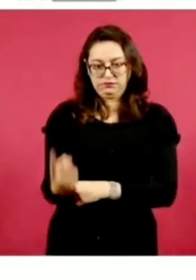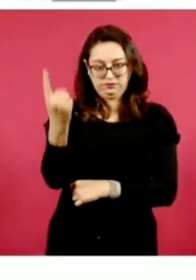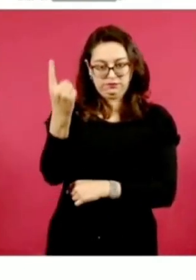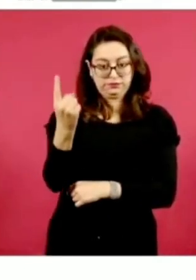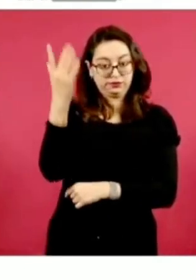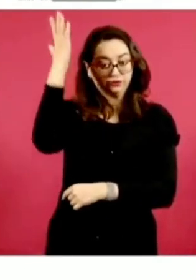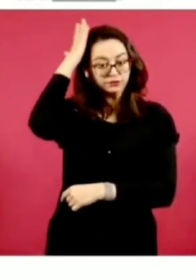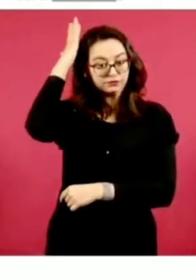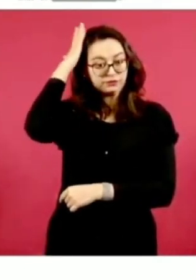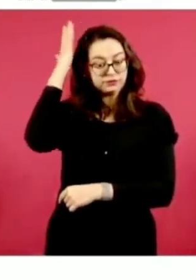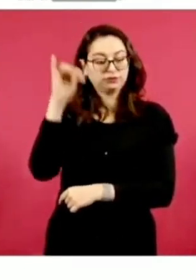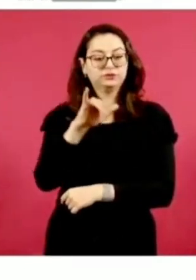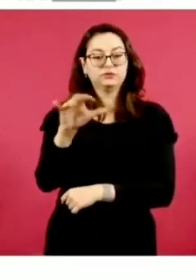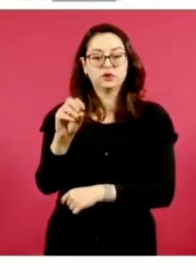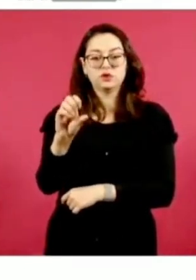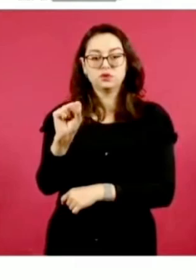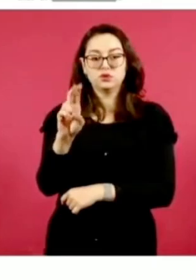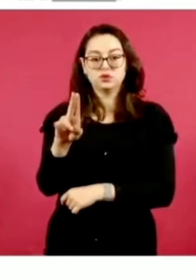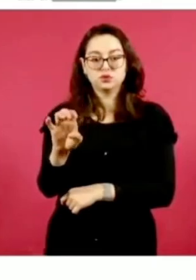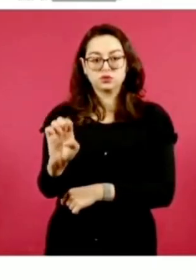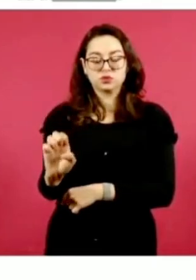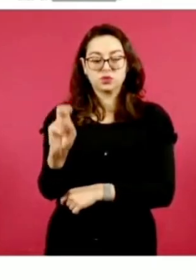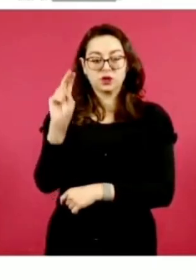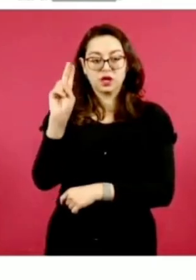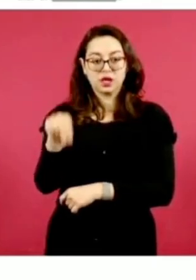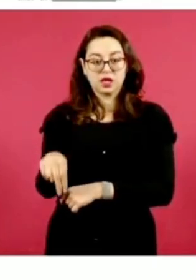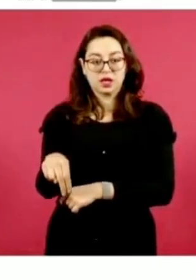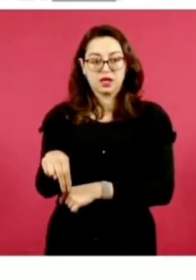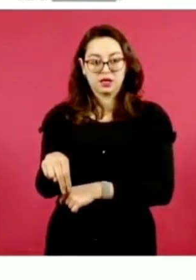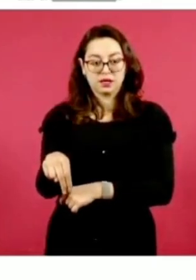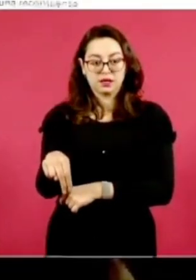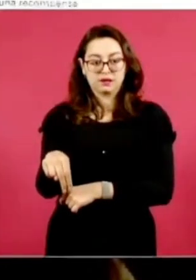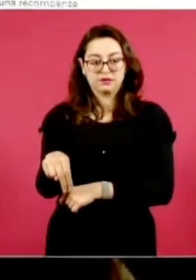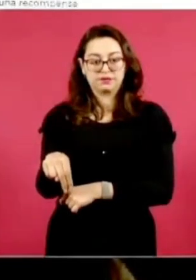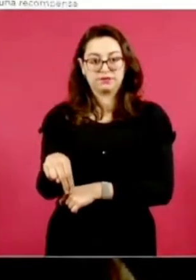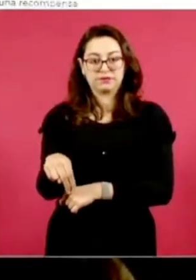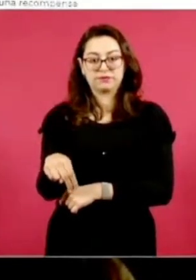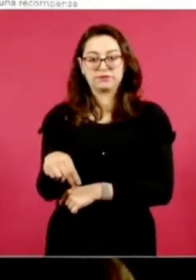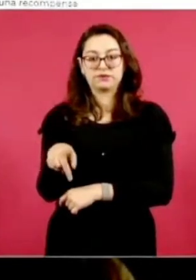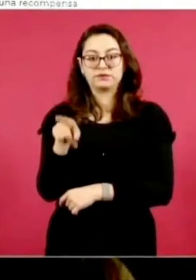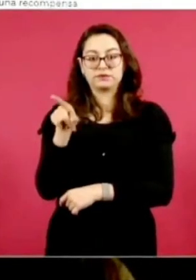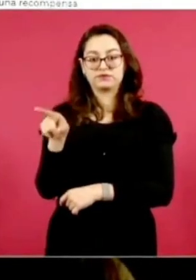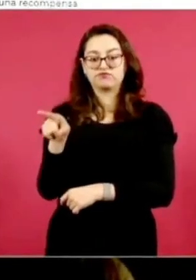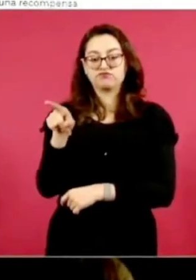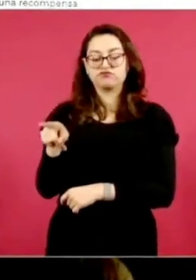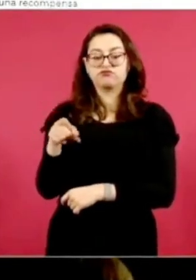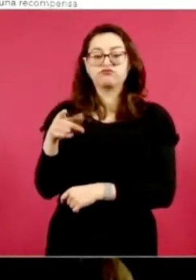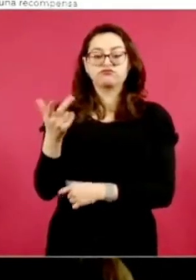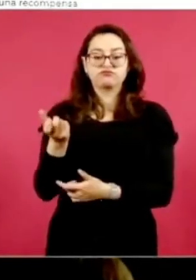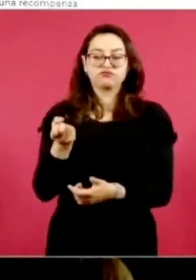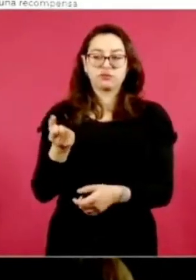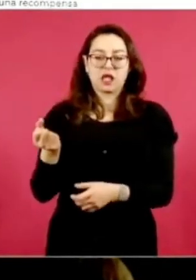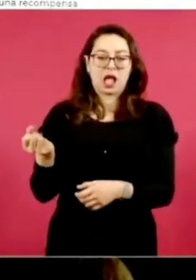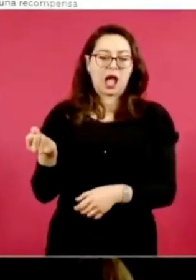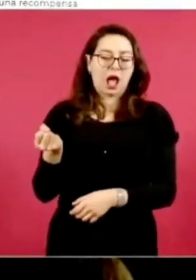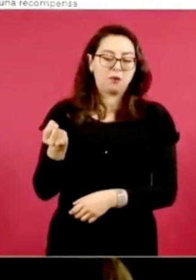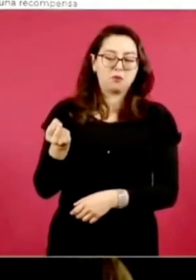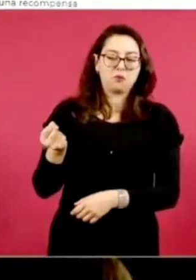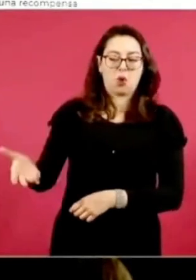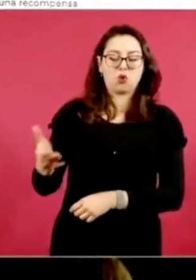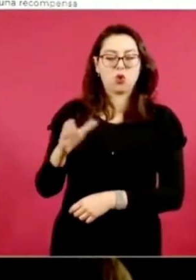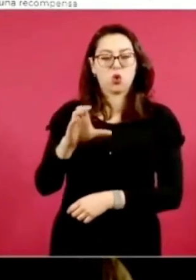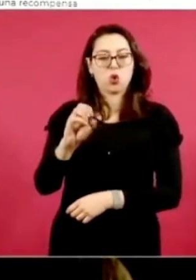hechos a Josué N., esta persona que está aquí, alias el Colibrí, por quien se ofrece una recompensa